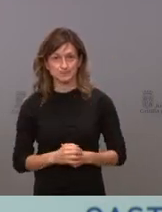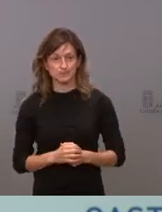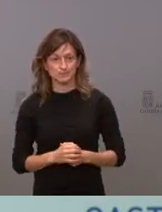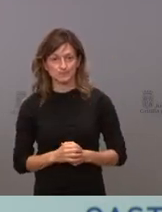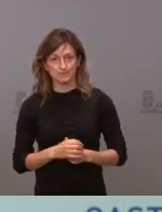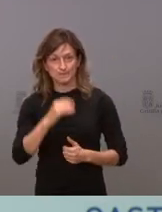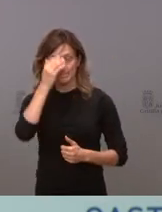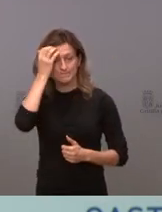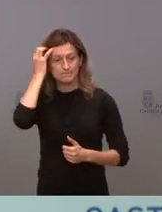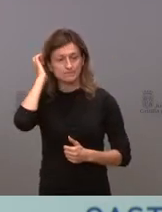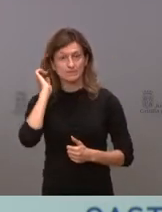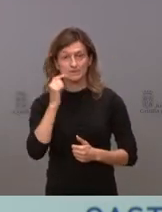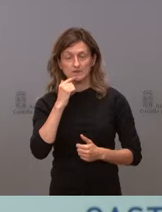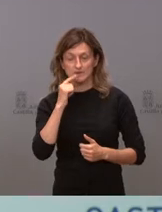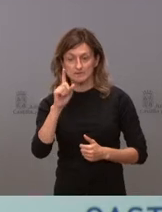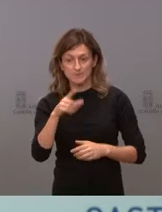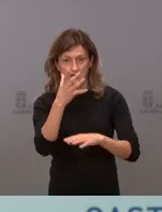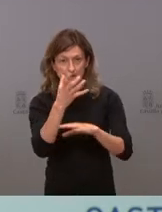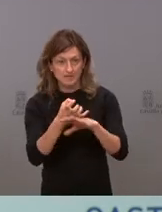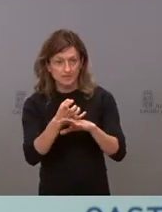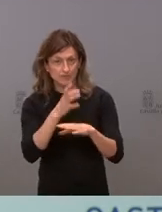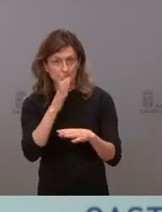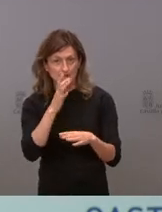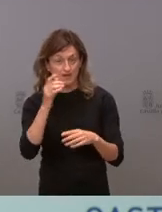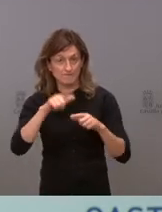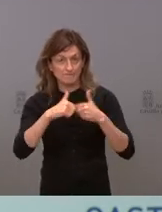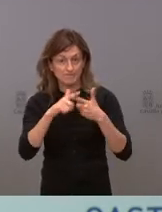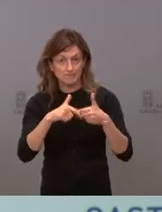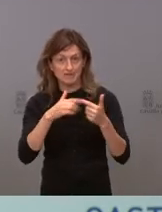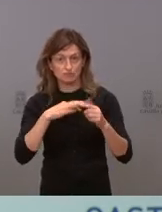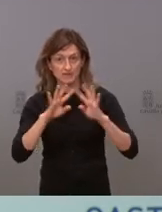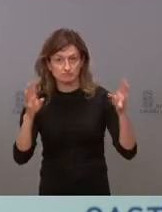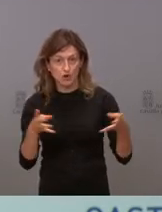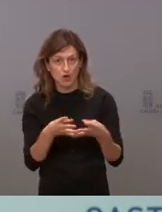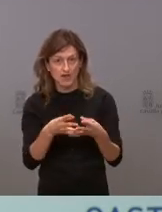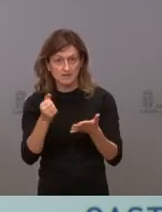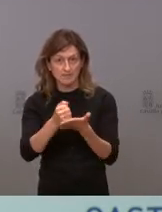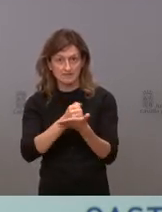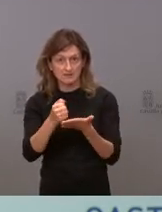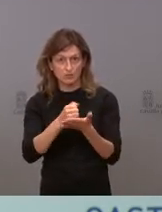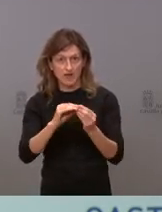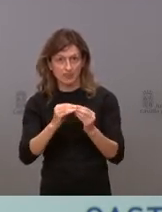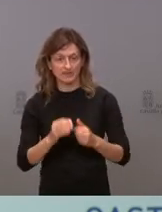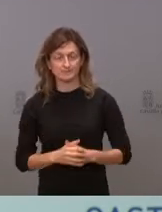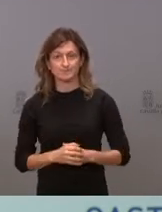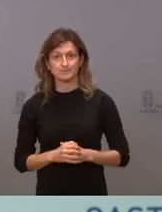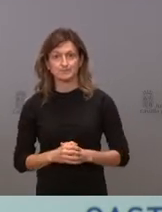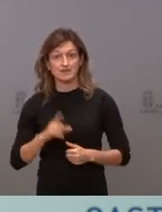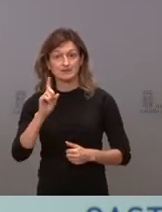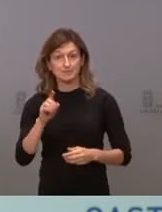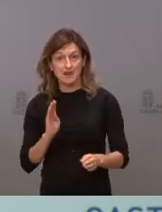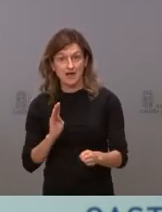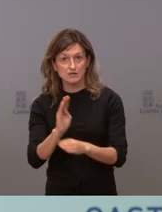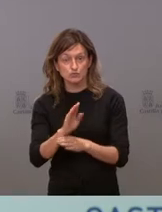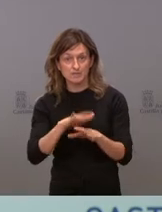Hemos habilitado una aplicación para que las familias puedan realizar online la matrícula. Hemos dado ayudas para la